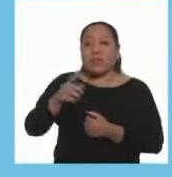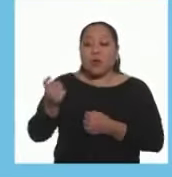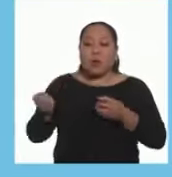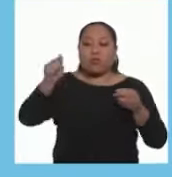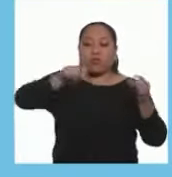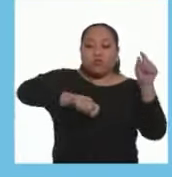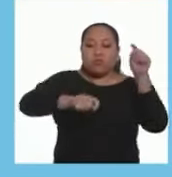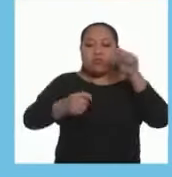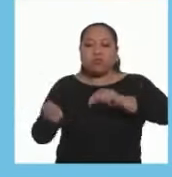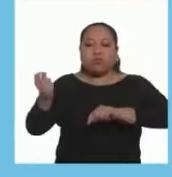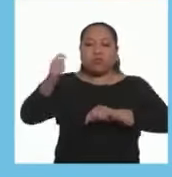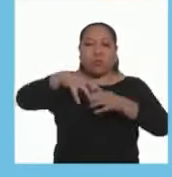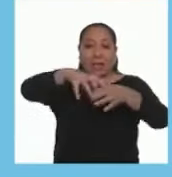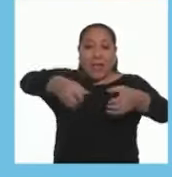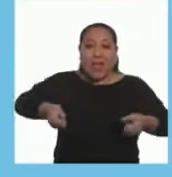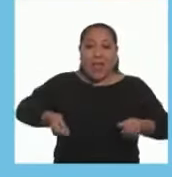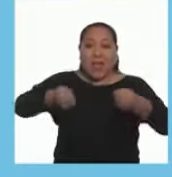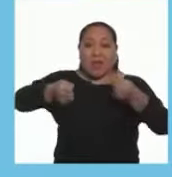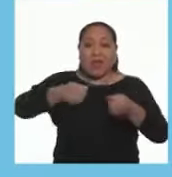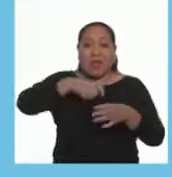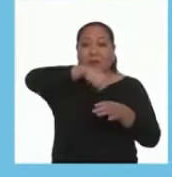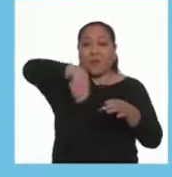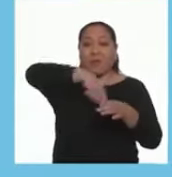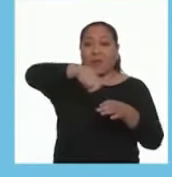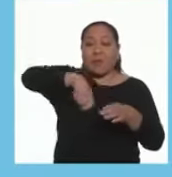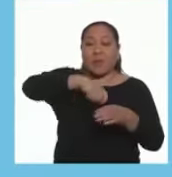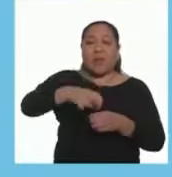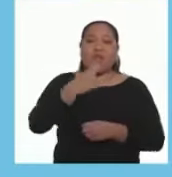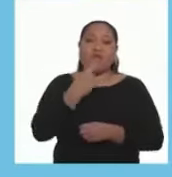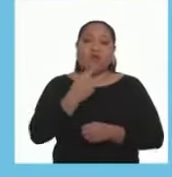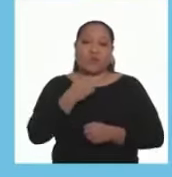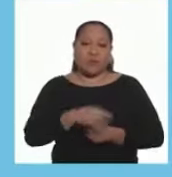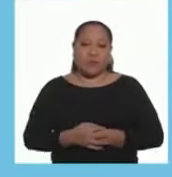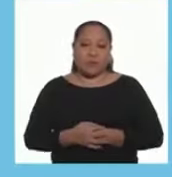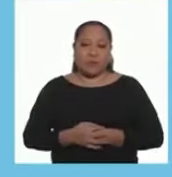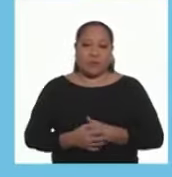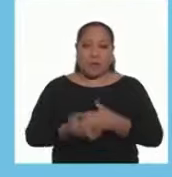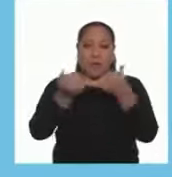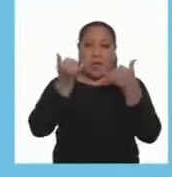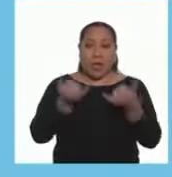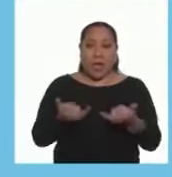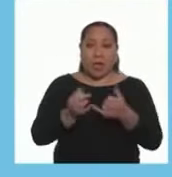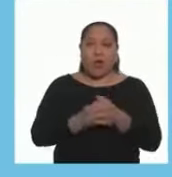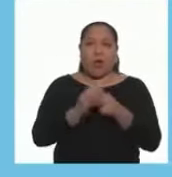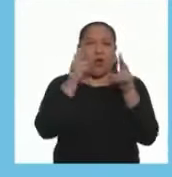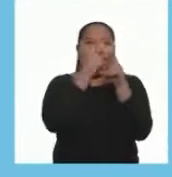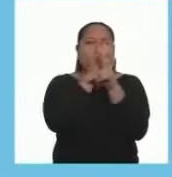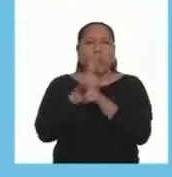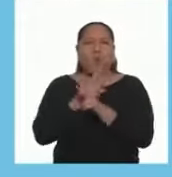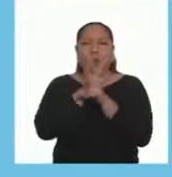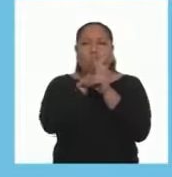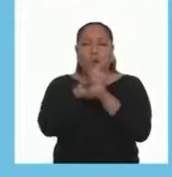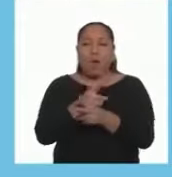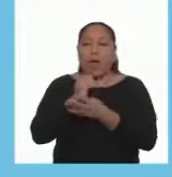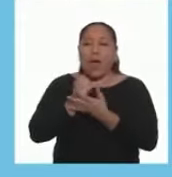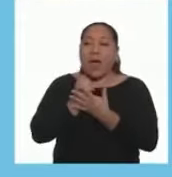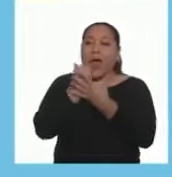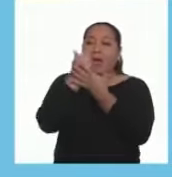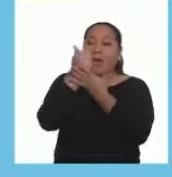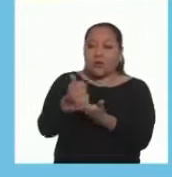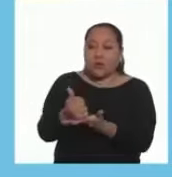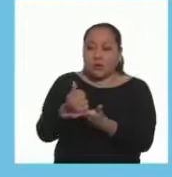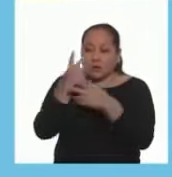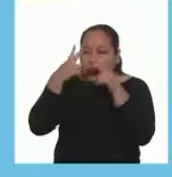los ingredientes que ustedes pondrán en la olla para preparar el postre Ahora, con mucho